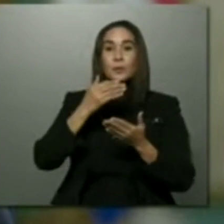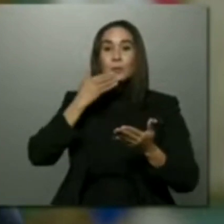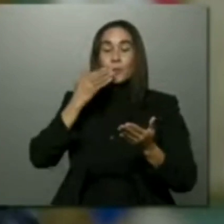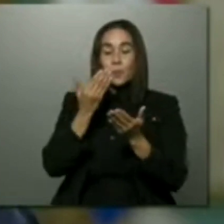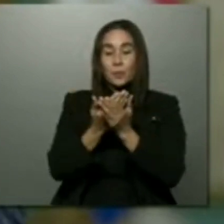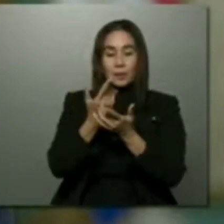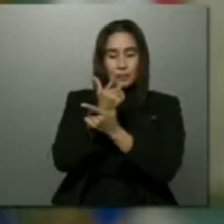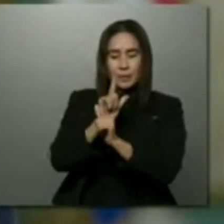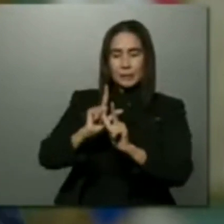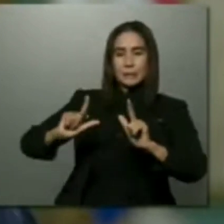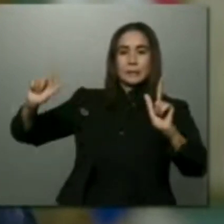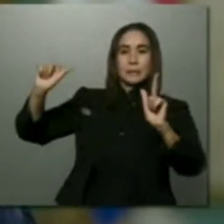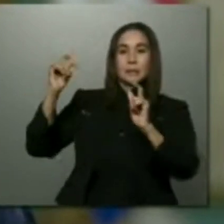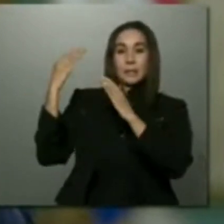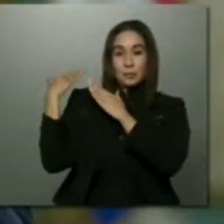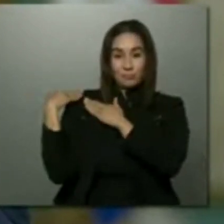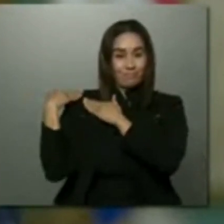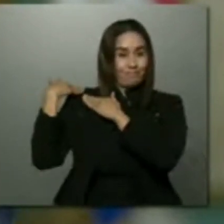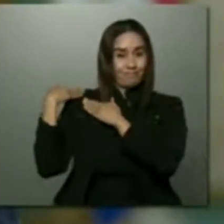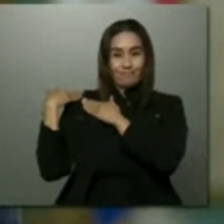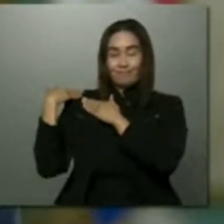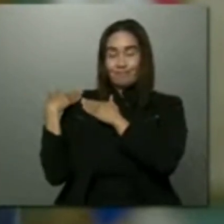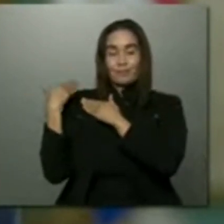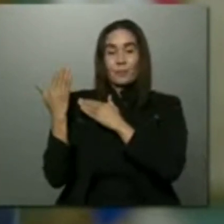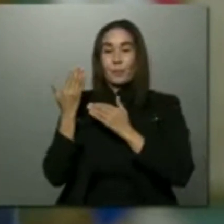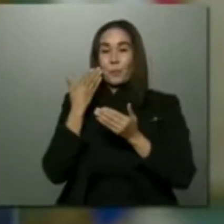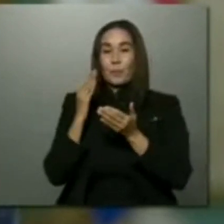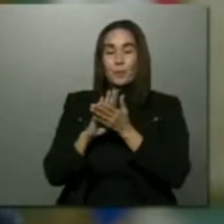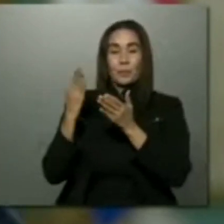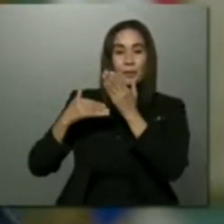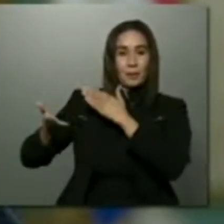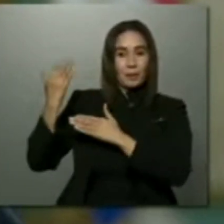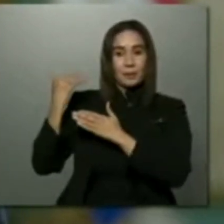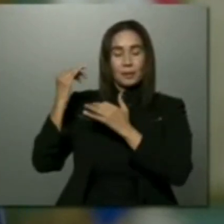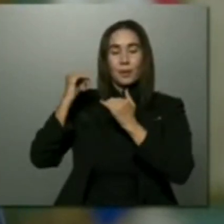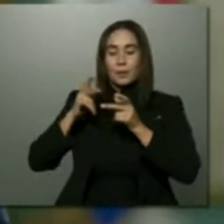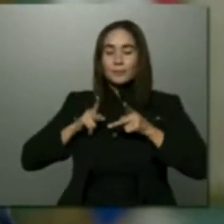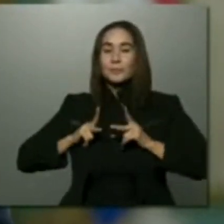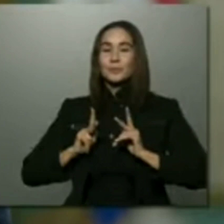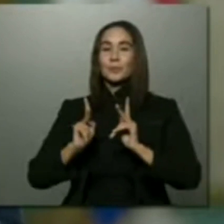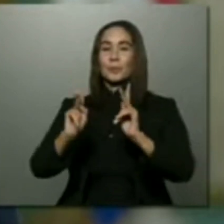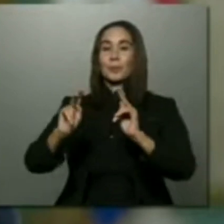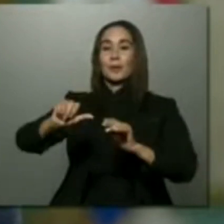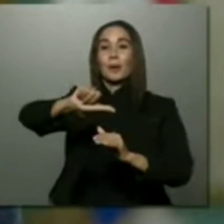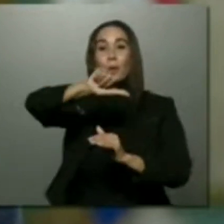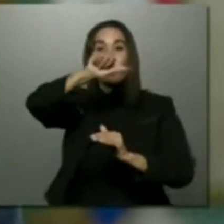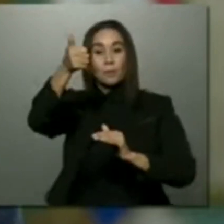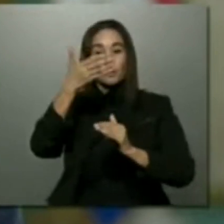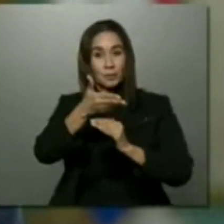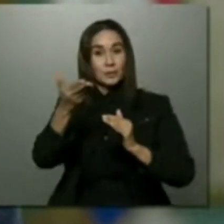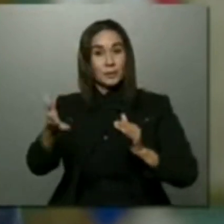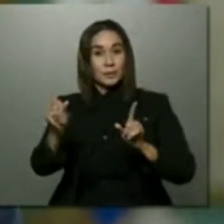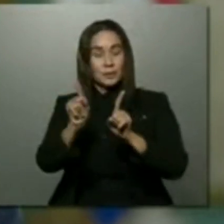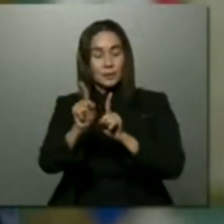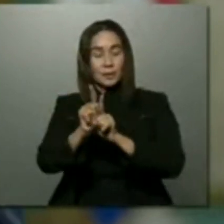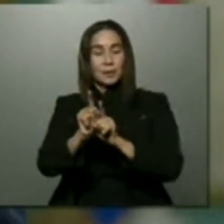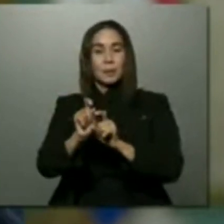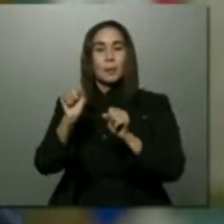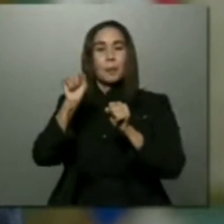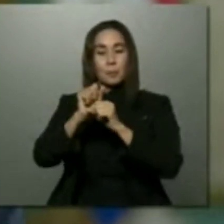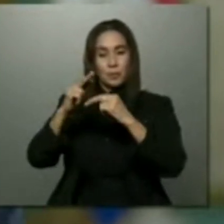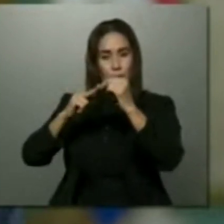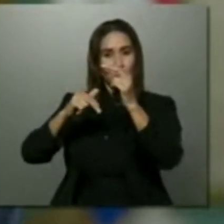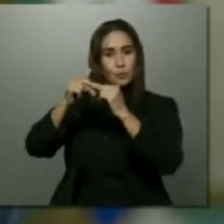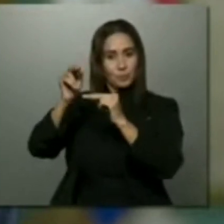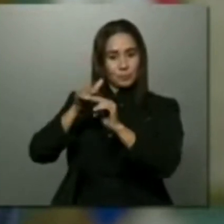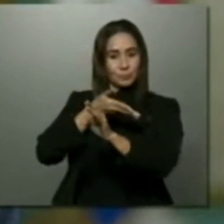liberarnos de una pesada y desproporcionada carga, lo cual nos permitirá atender otras prioridades de infraestructura vitales para